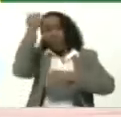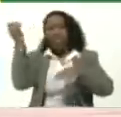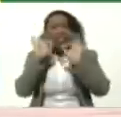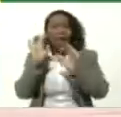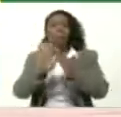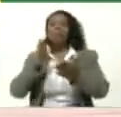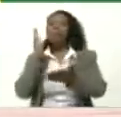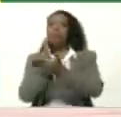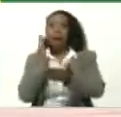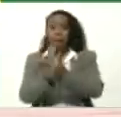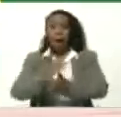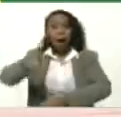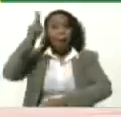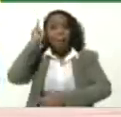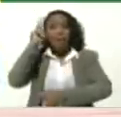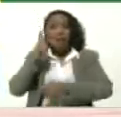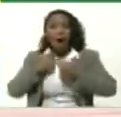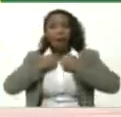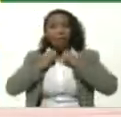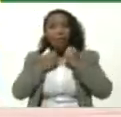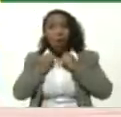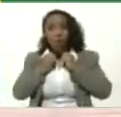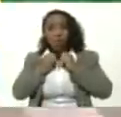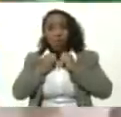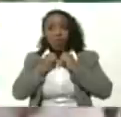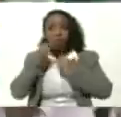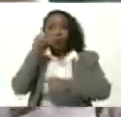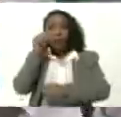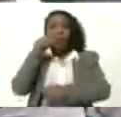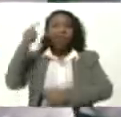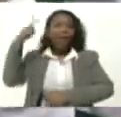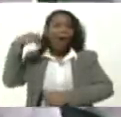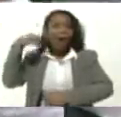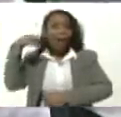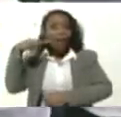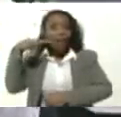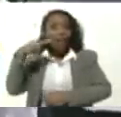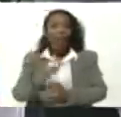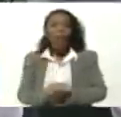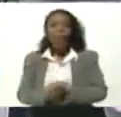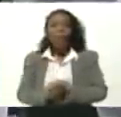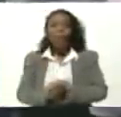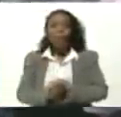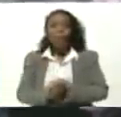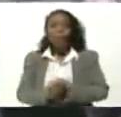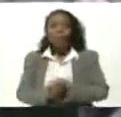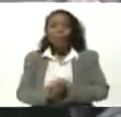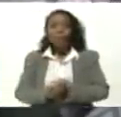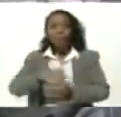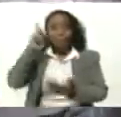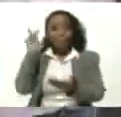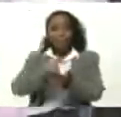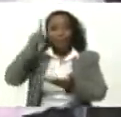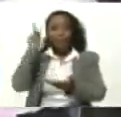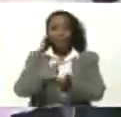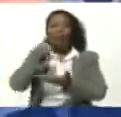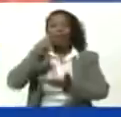siempre El profe Aristóbulo Isturis Almeida Presente